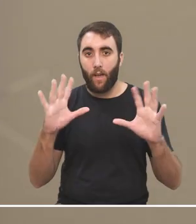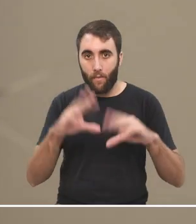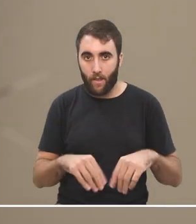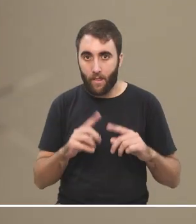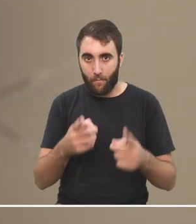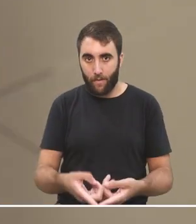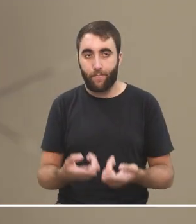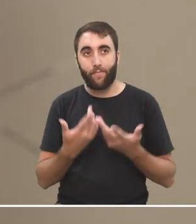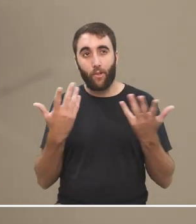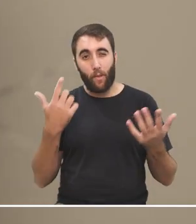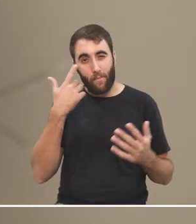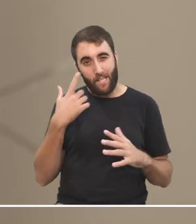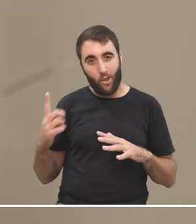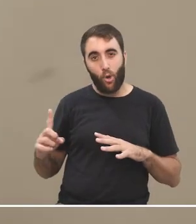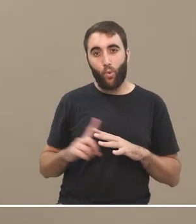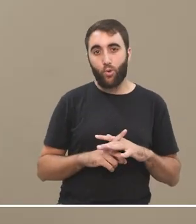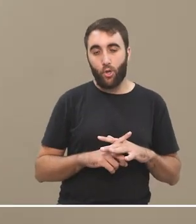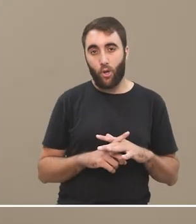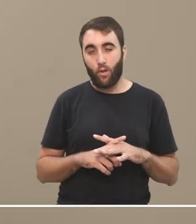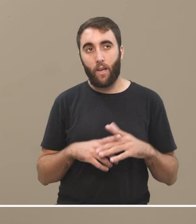Entonces, pensando en la inclusión, ¿no?